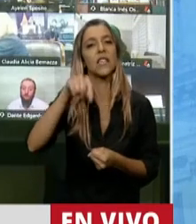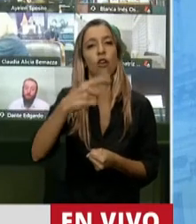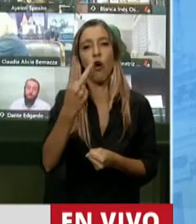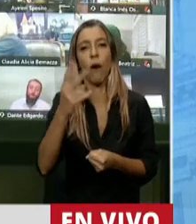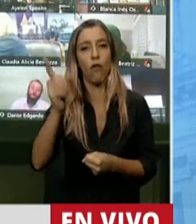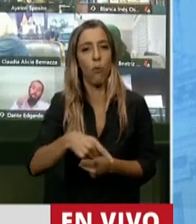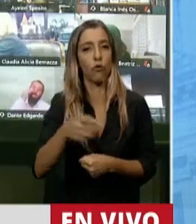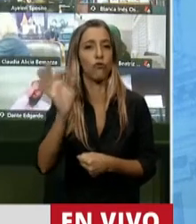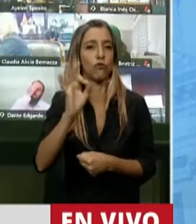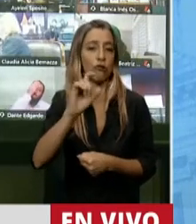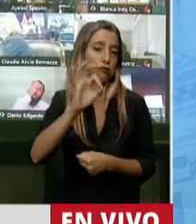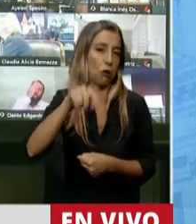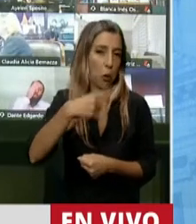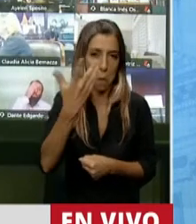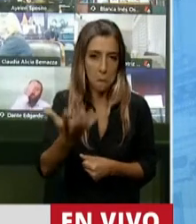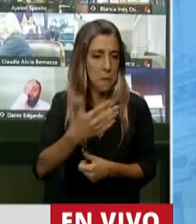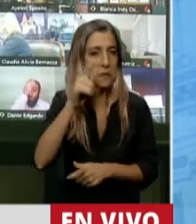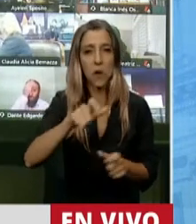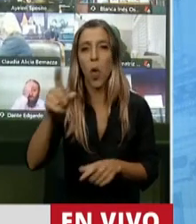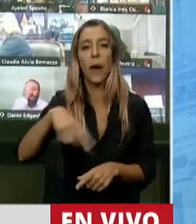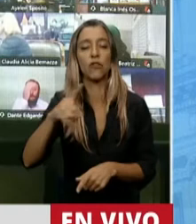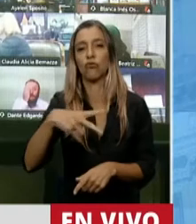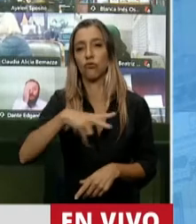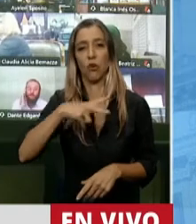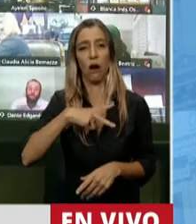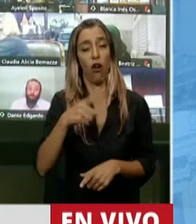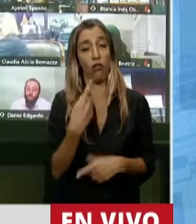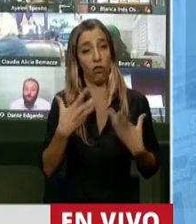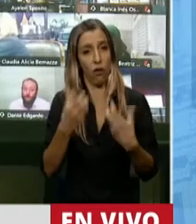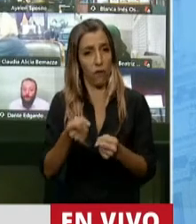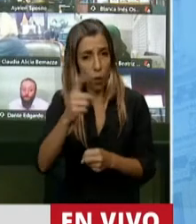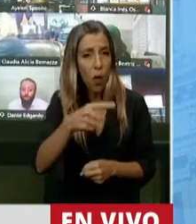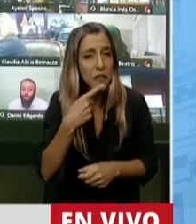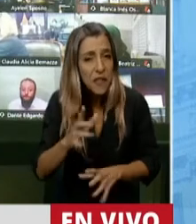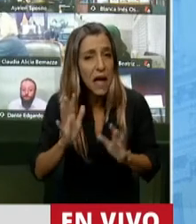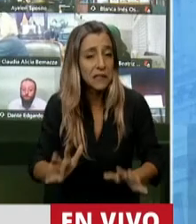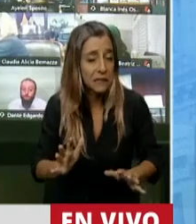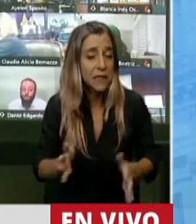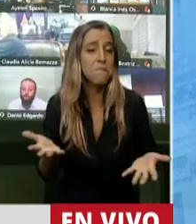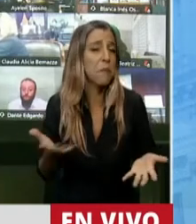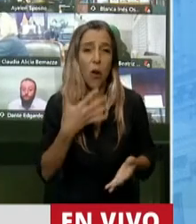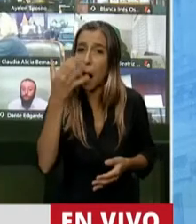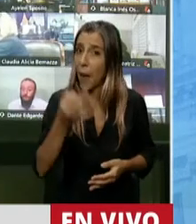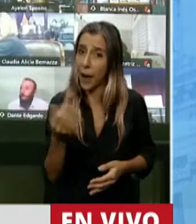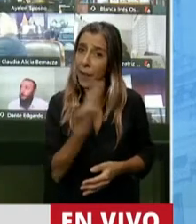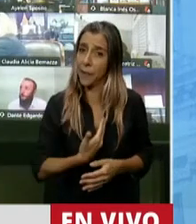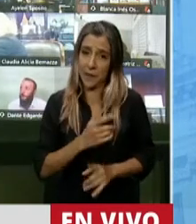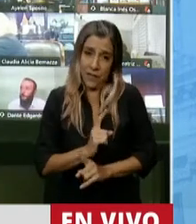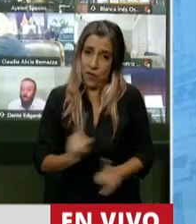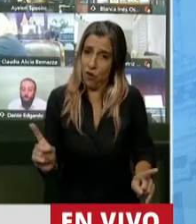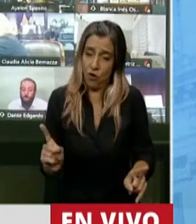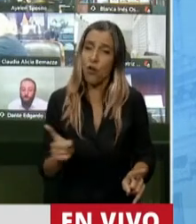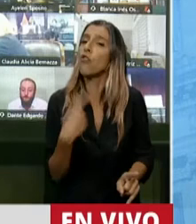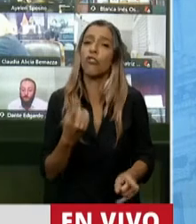% de personas que tienen una determinada cantidad de riqueza y que van a resultar alcanzadas por este impuesto. No, señor Presidente,